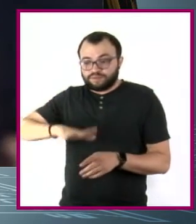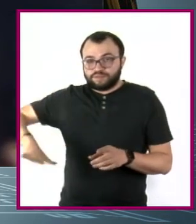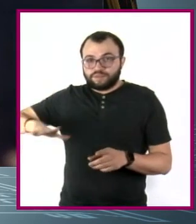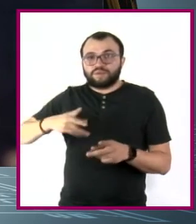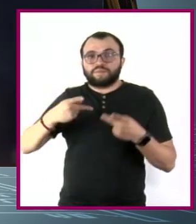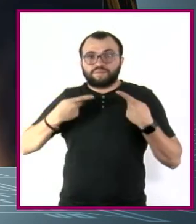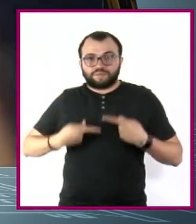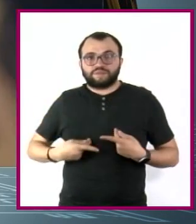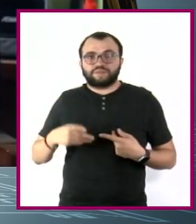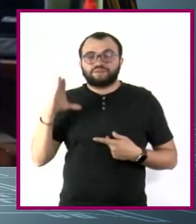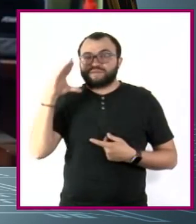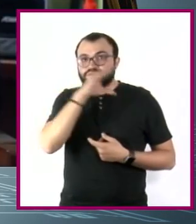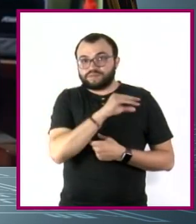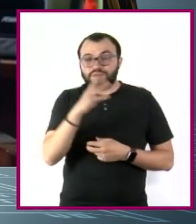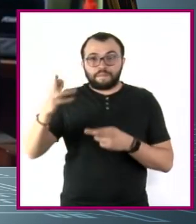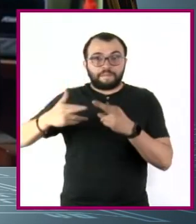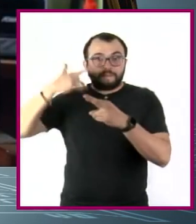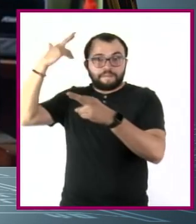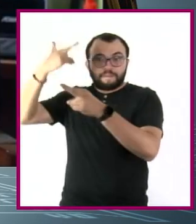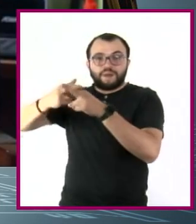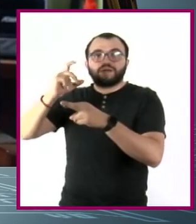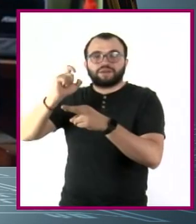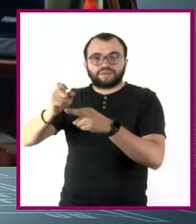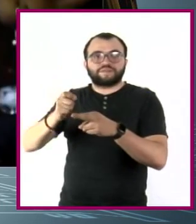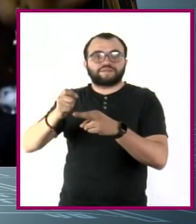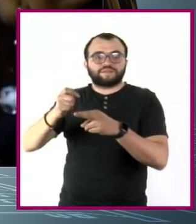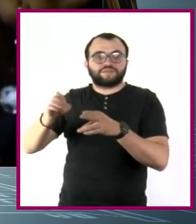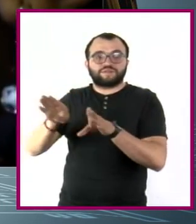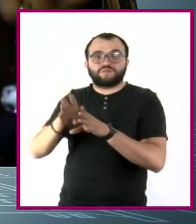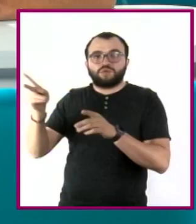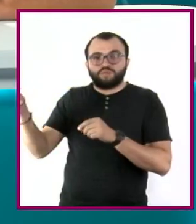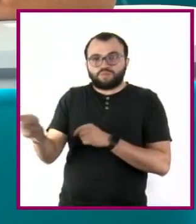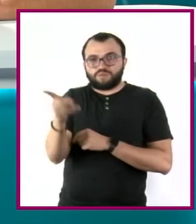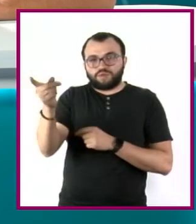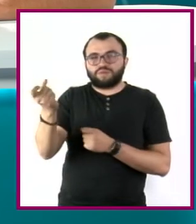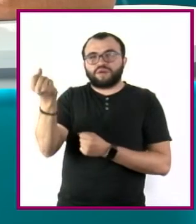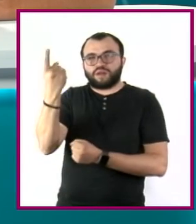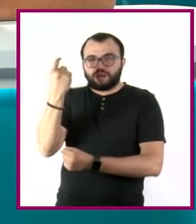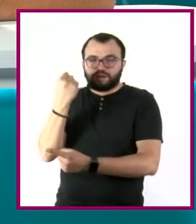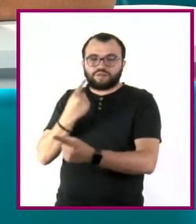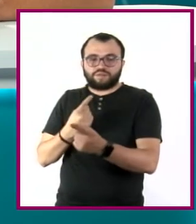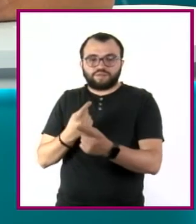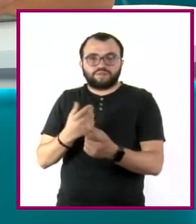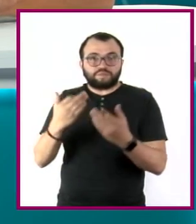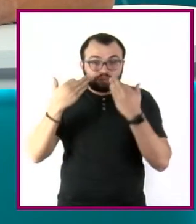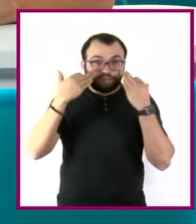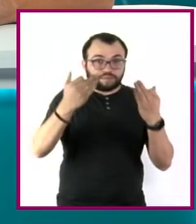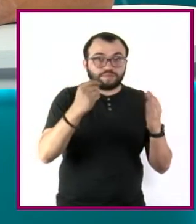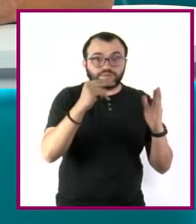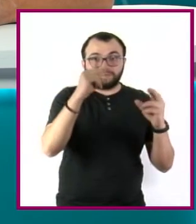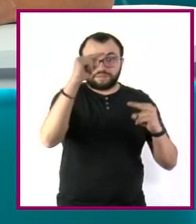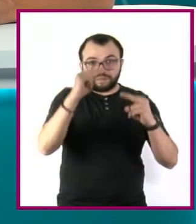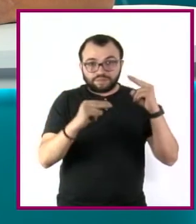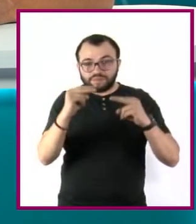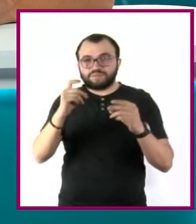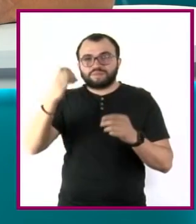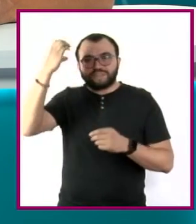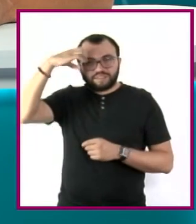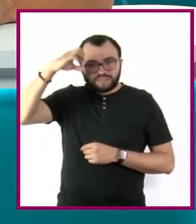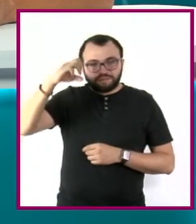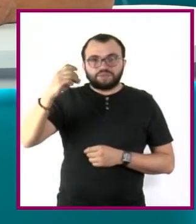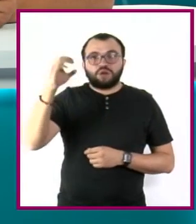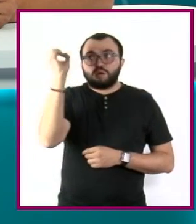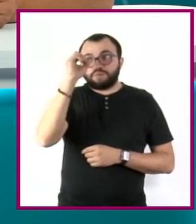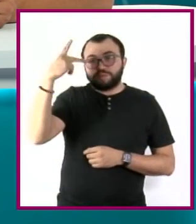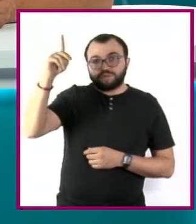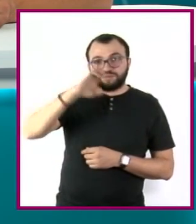afrodescendientes era mayor en las zonas rurales, con algunas excepciones. Lo que revelan los datos, las experiencias que conocimos y lo que opinan